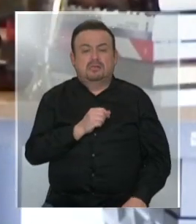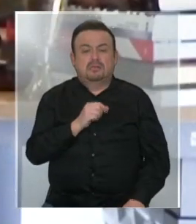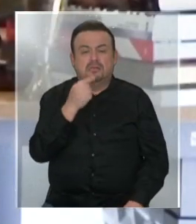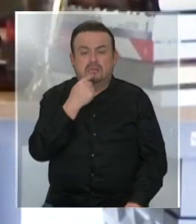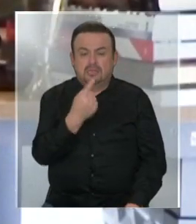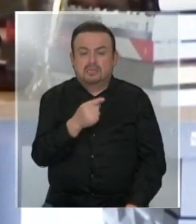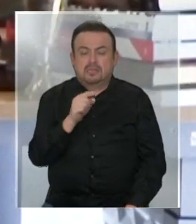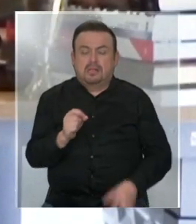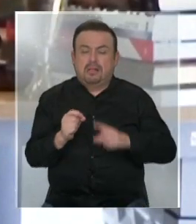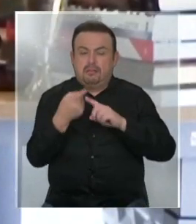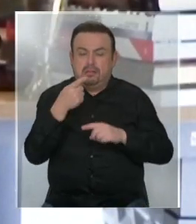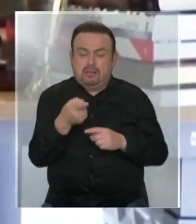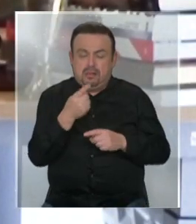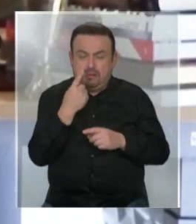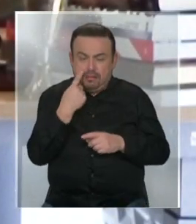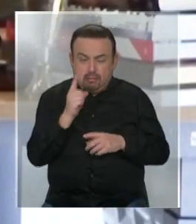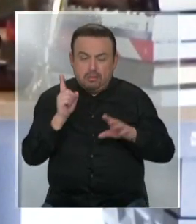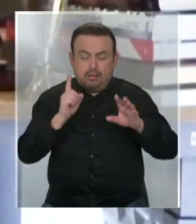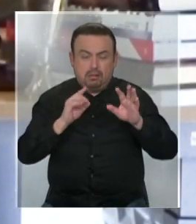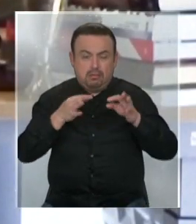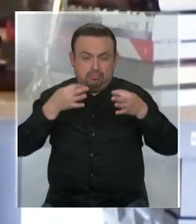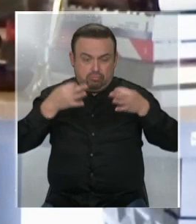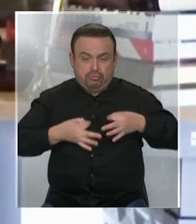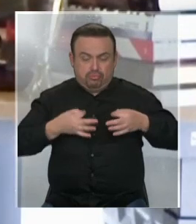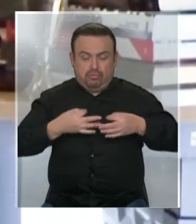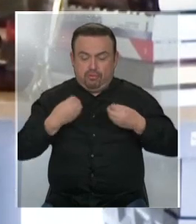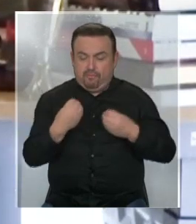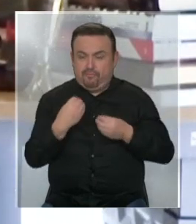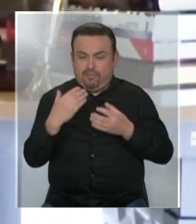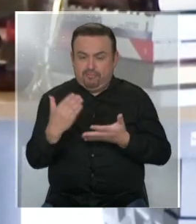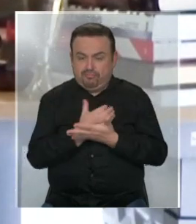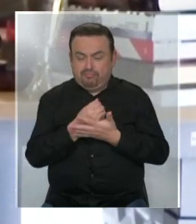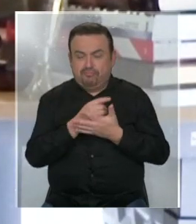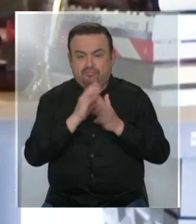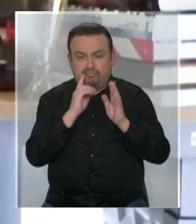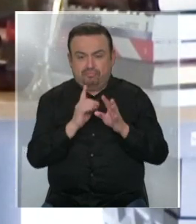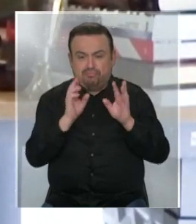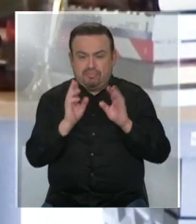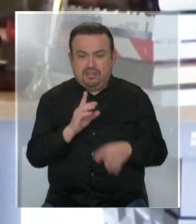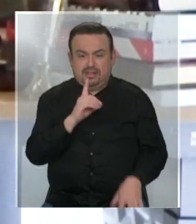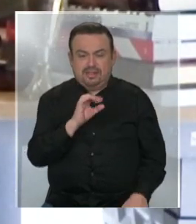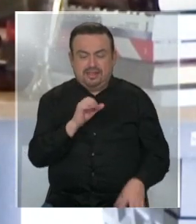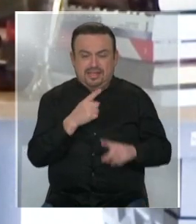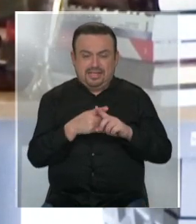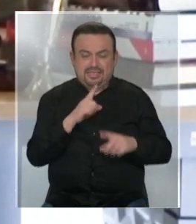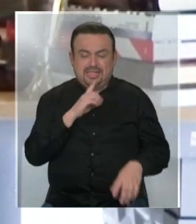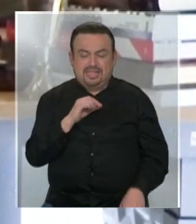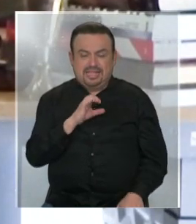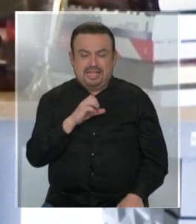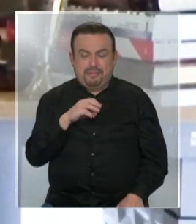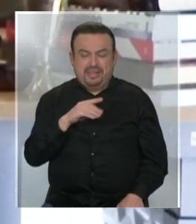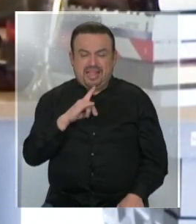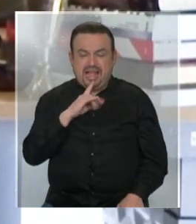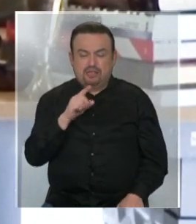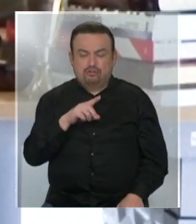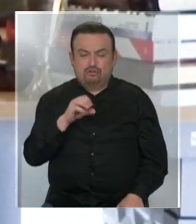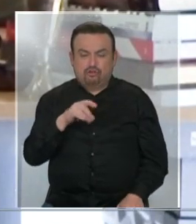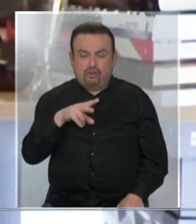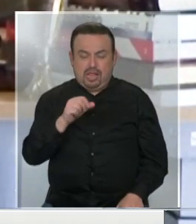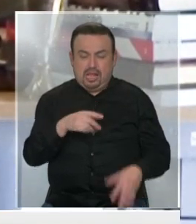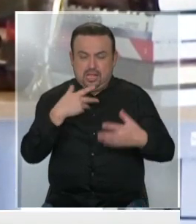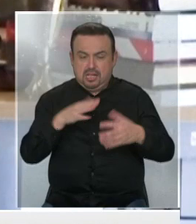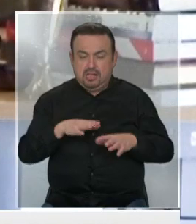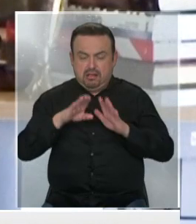Es el primer ensayo clínico exitoso para tratar el COVID-19. La dexametasona reduce la mortalidad hasta un tercio.